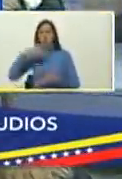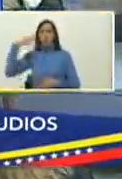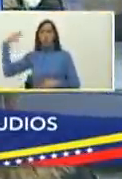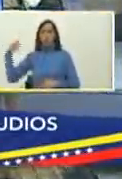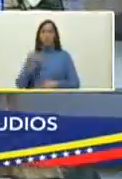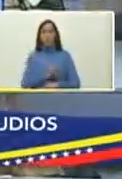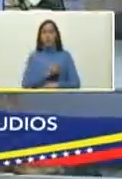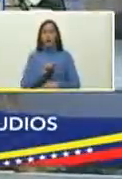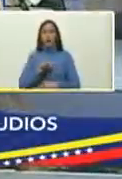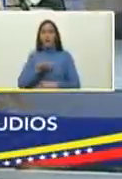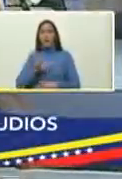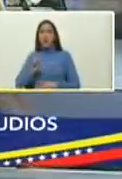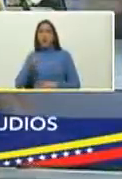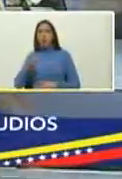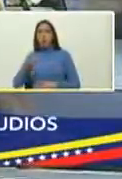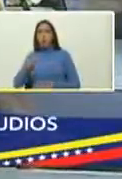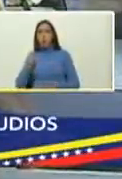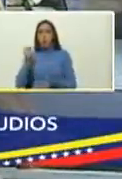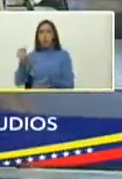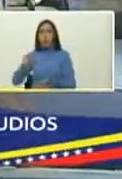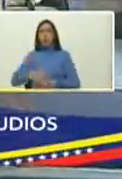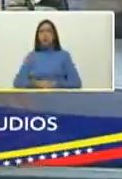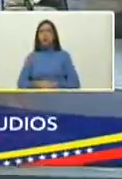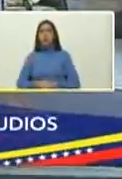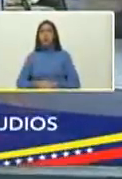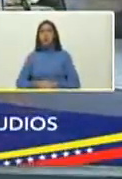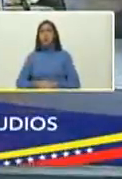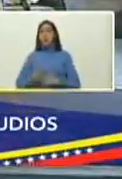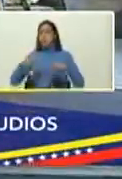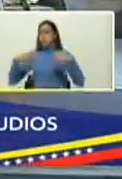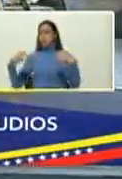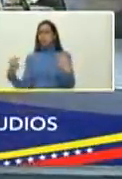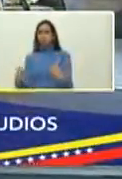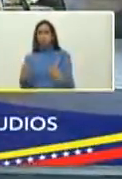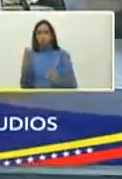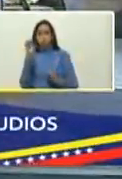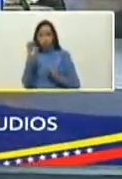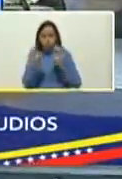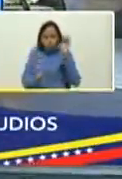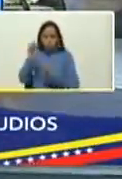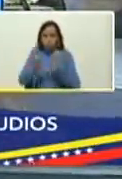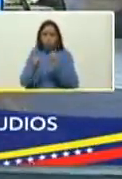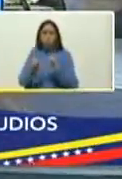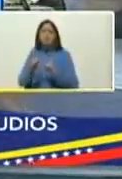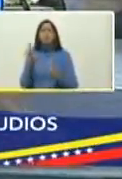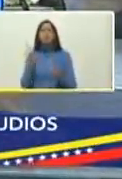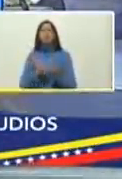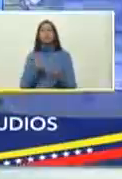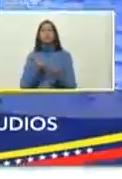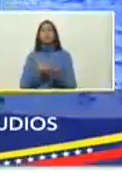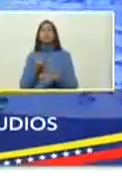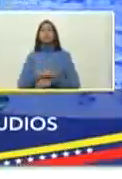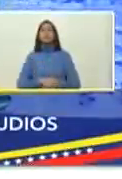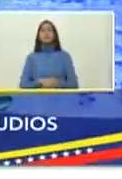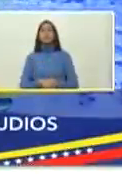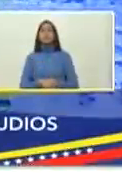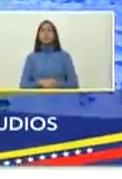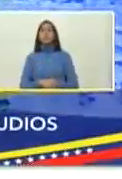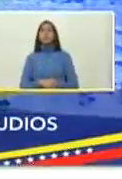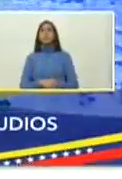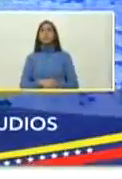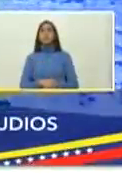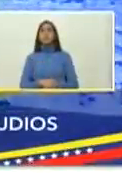Excelente. Aquí está parte del jurado del premio, ¿verdad? Me dicen que está el jurado,